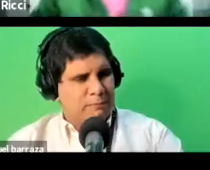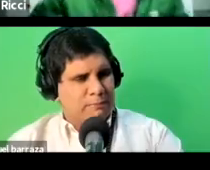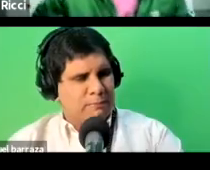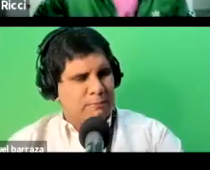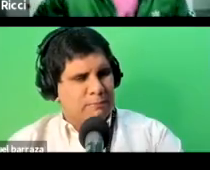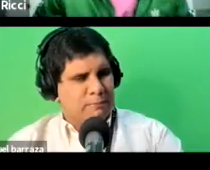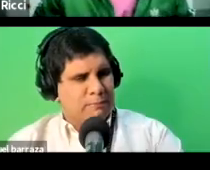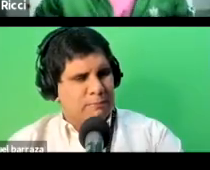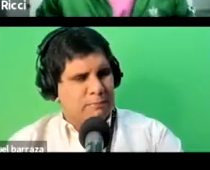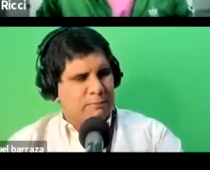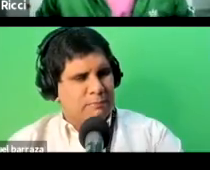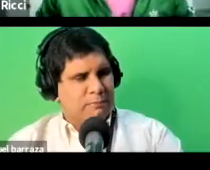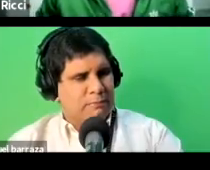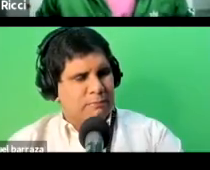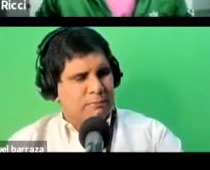busco.